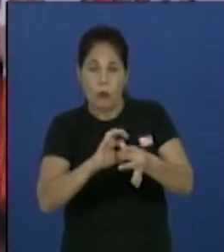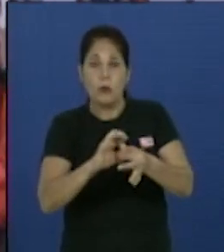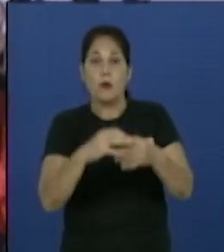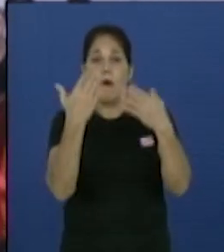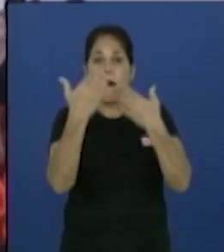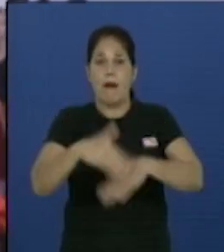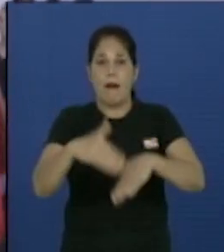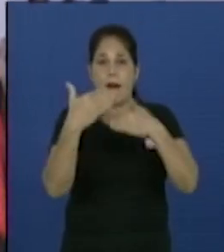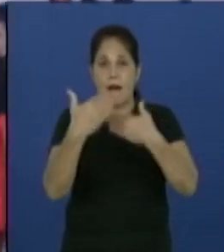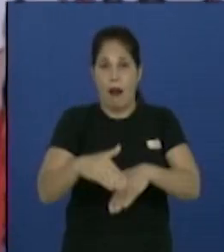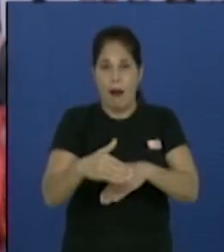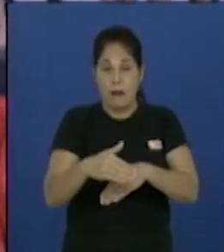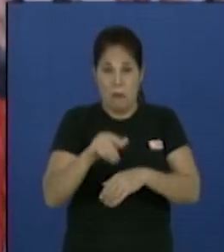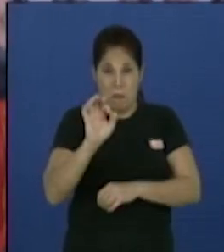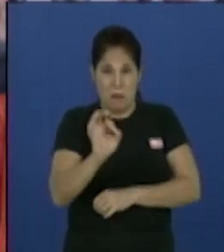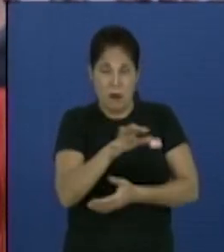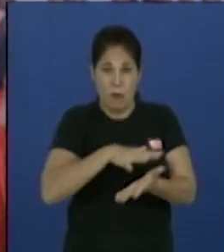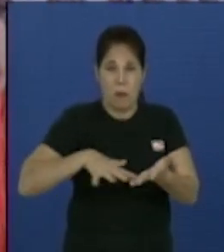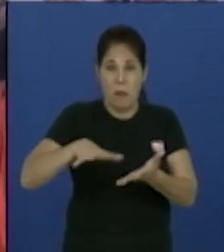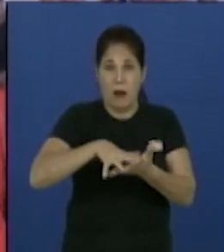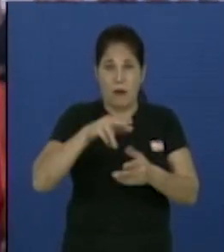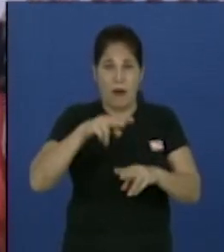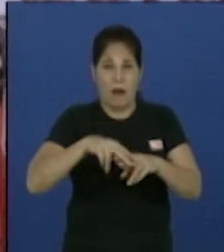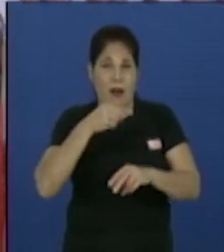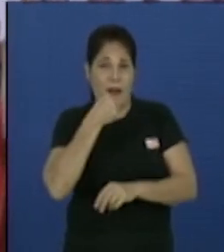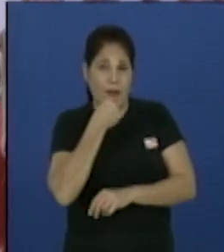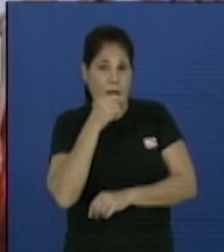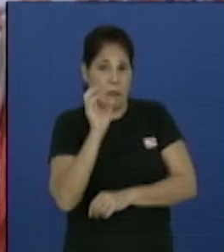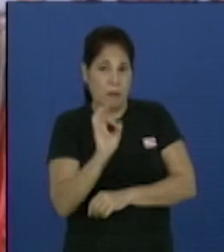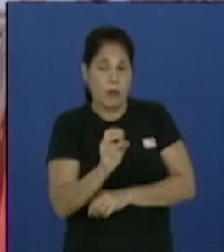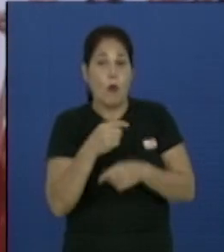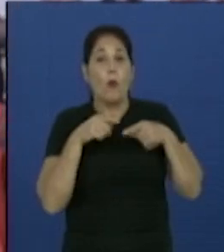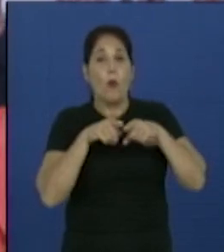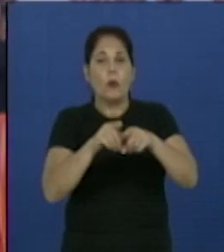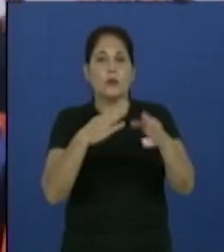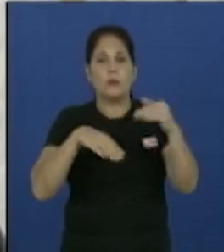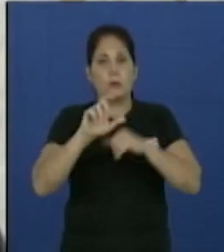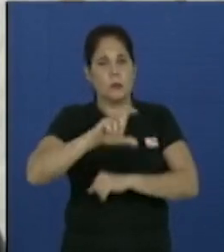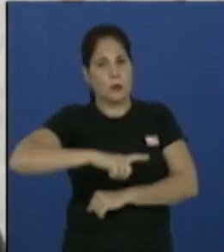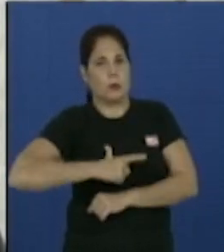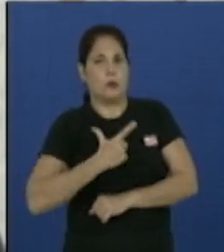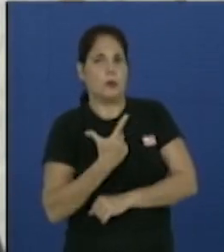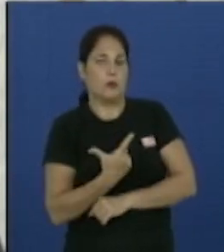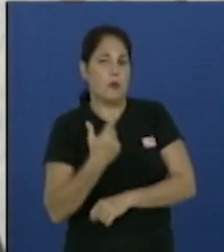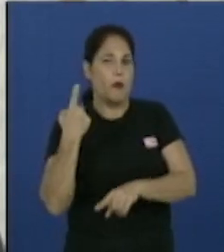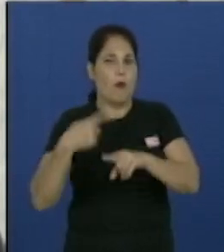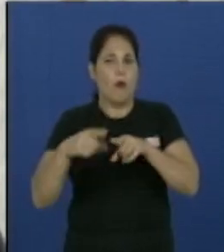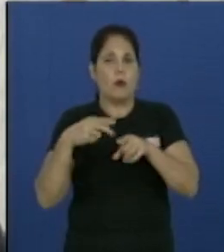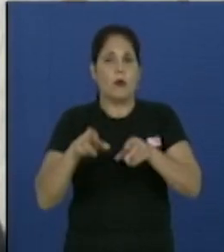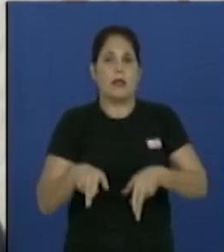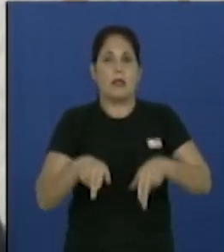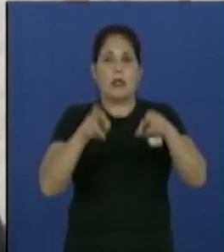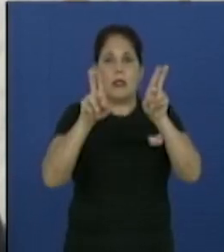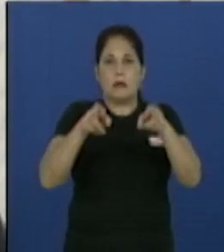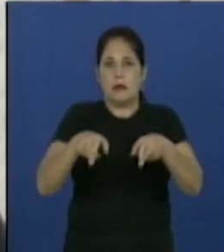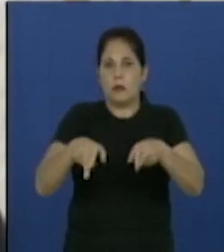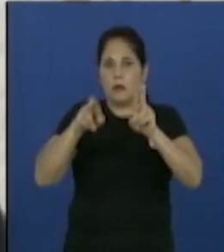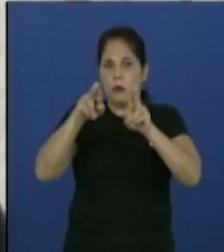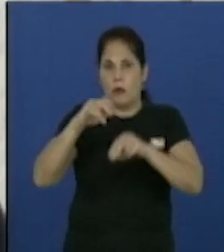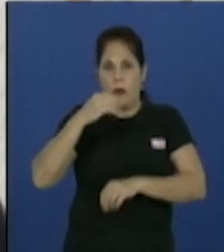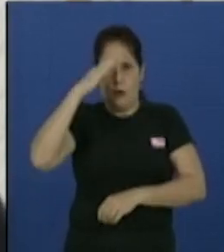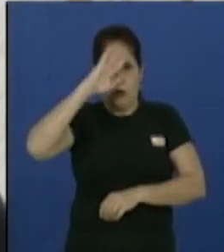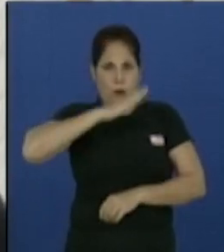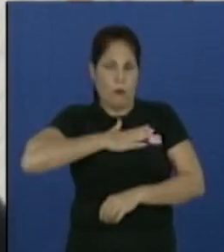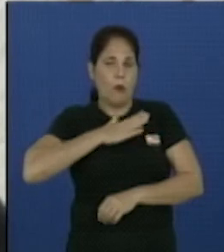la calle Vive en Jesús María pero también va a ser un llamado junto con el Ministerio de Cultura y las demás instituciones del país